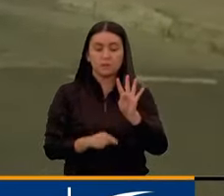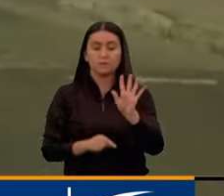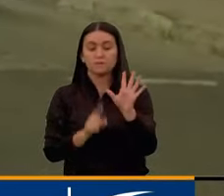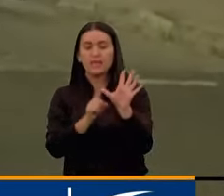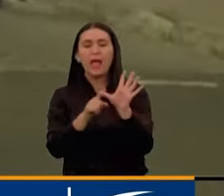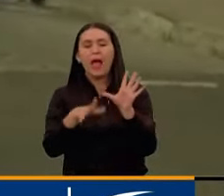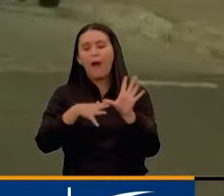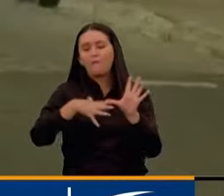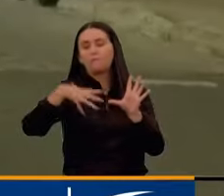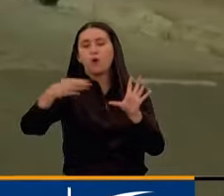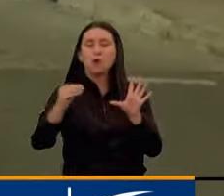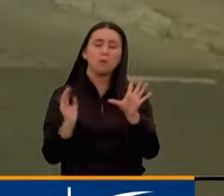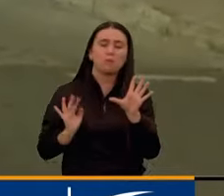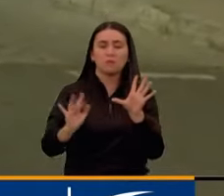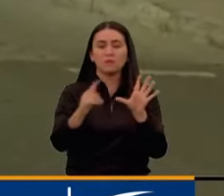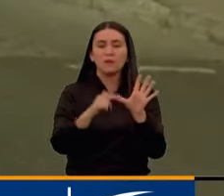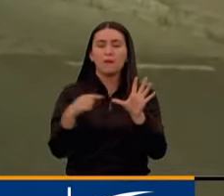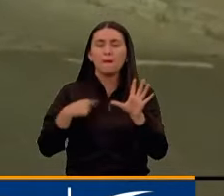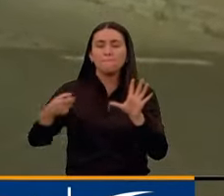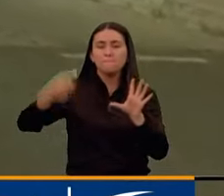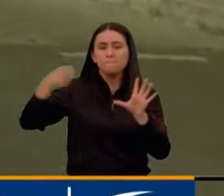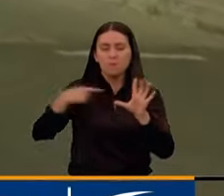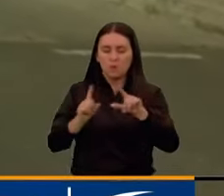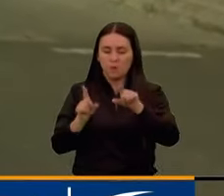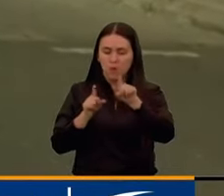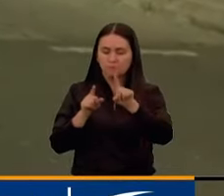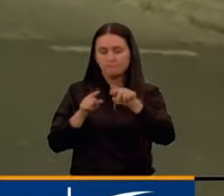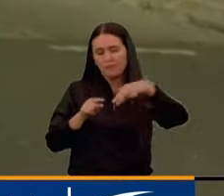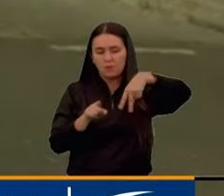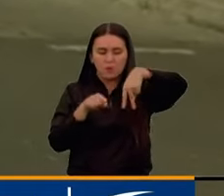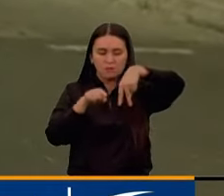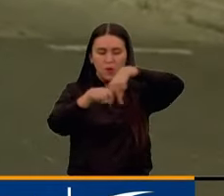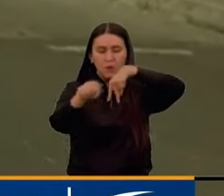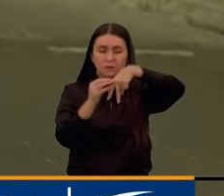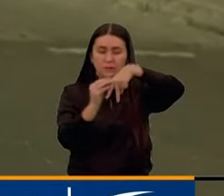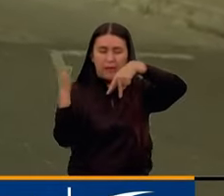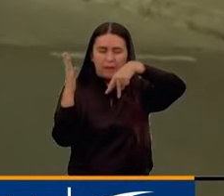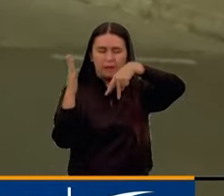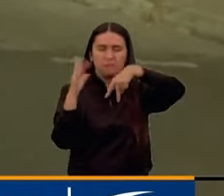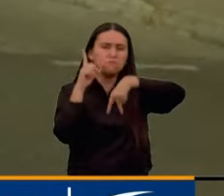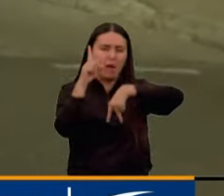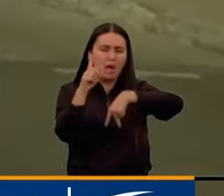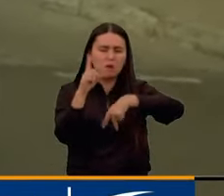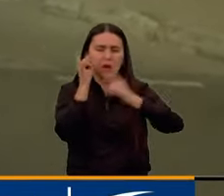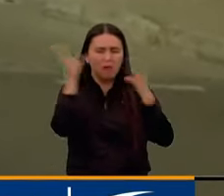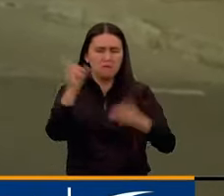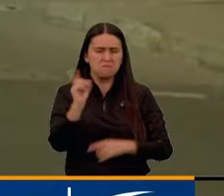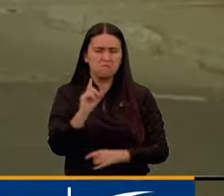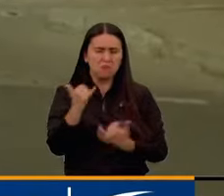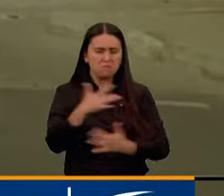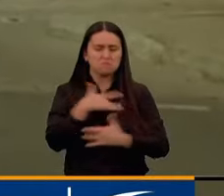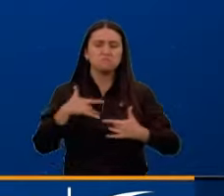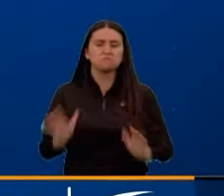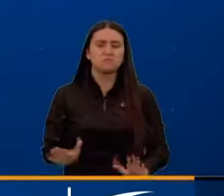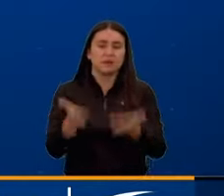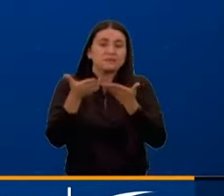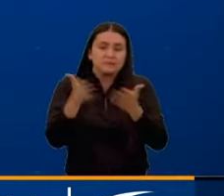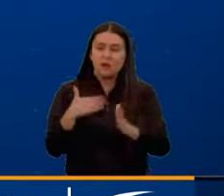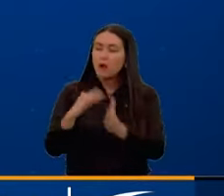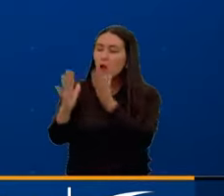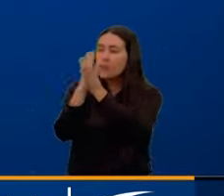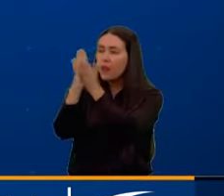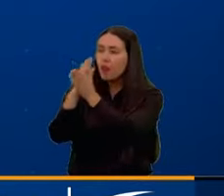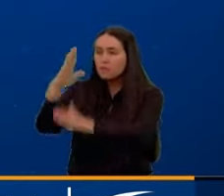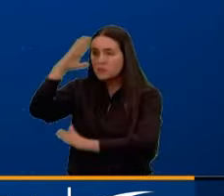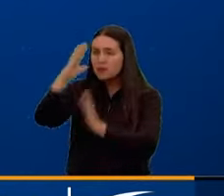universidad que solamente recibió un quemón por un disparo, pero no fue grave tampoco y está en estado normal. Información que nos entregan los APH que